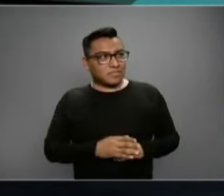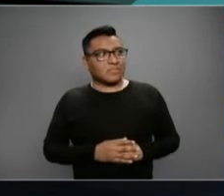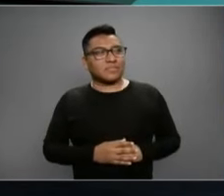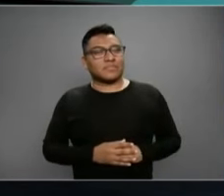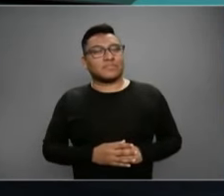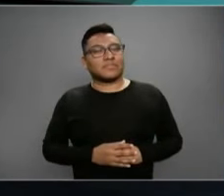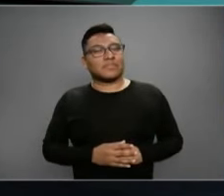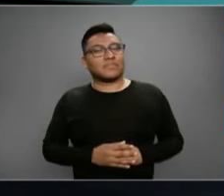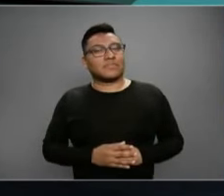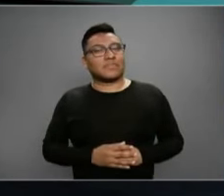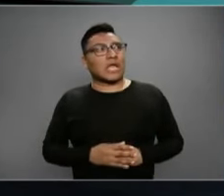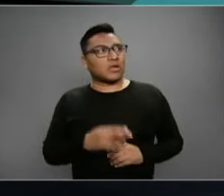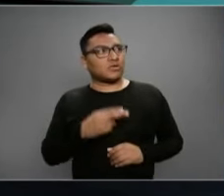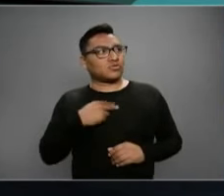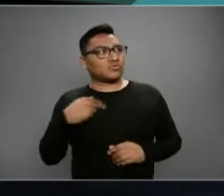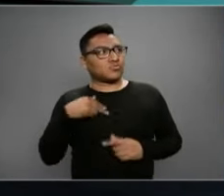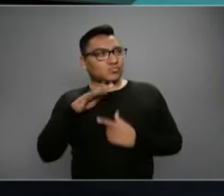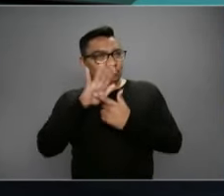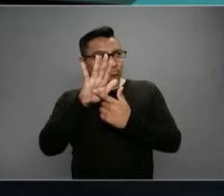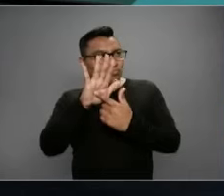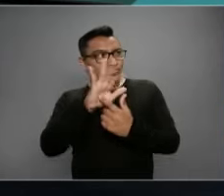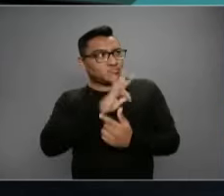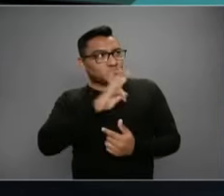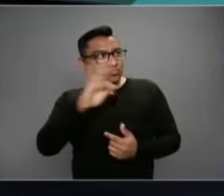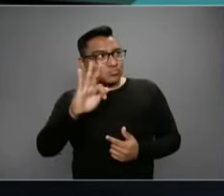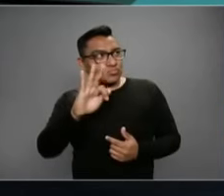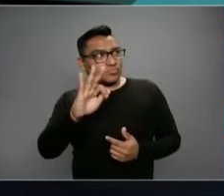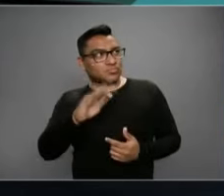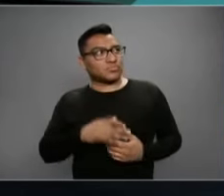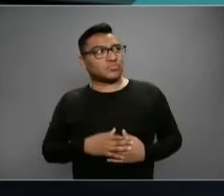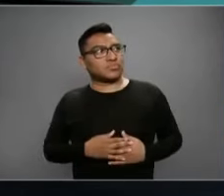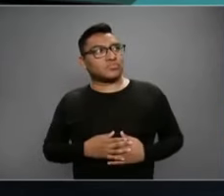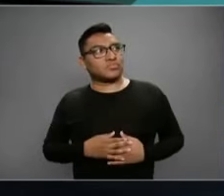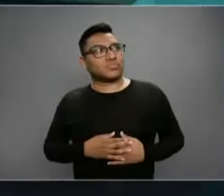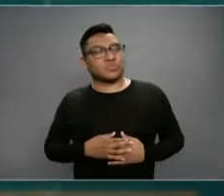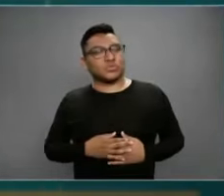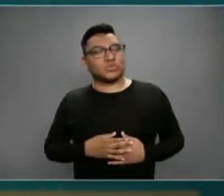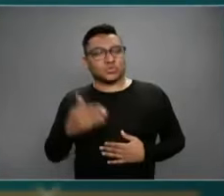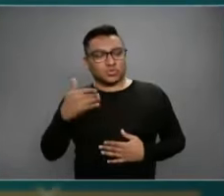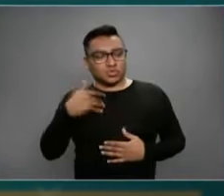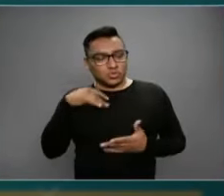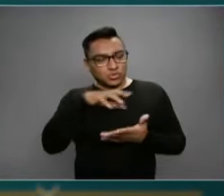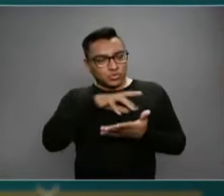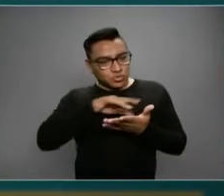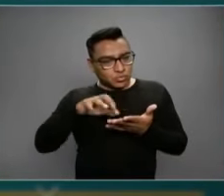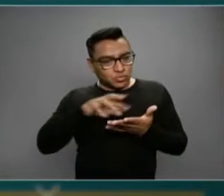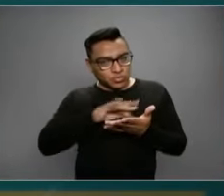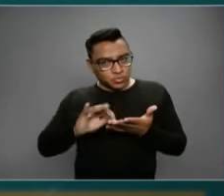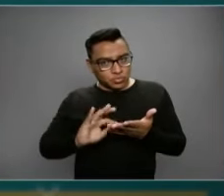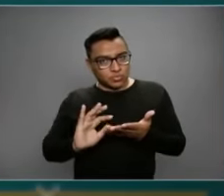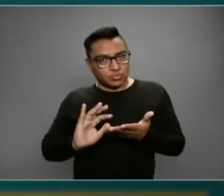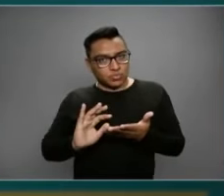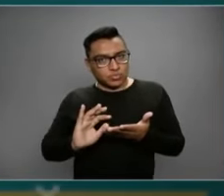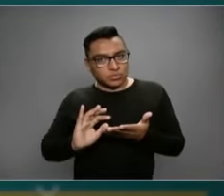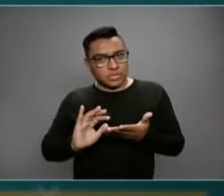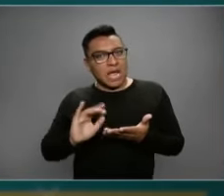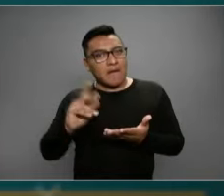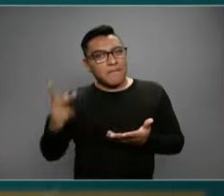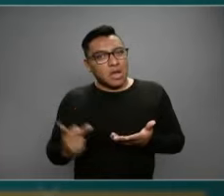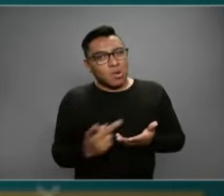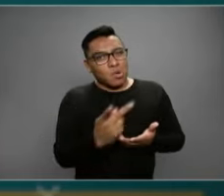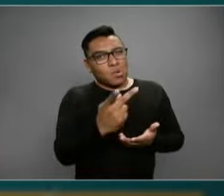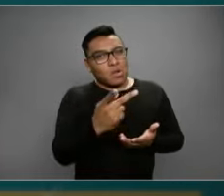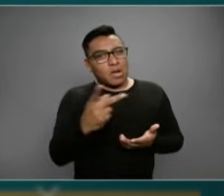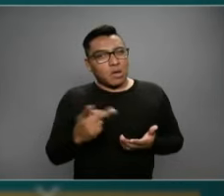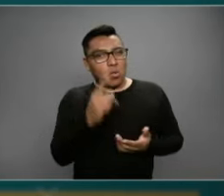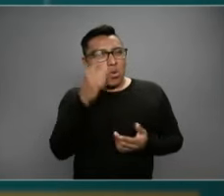A ver si lo podemos mostrar en pantalla. Lo voy a leer. Lo tengo por aquí. Ahí está. Pregunta